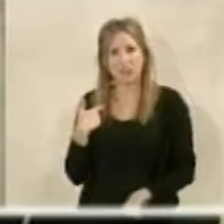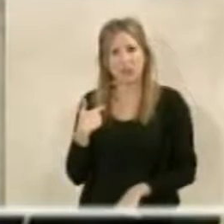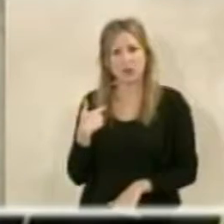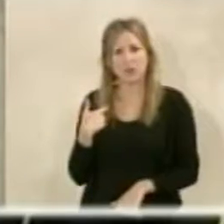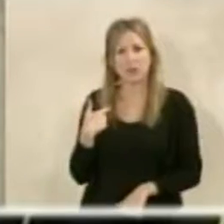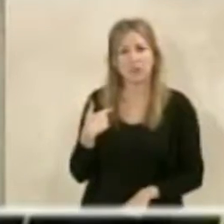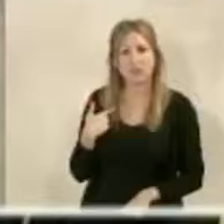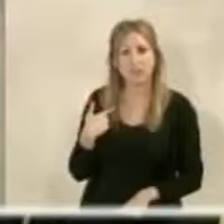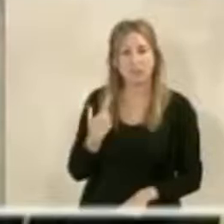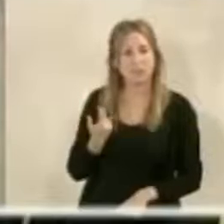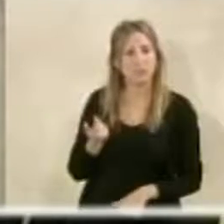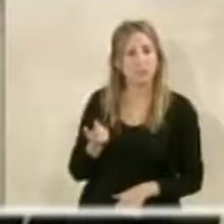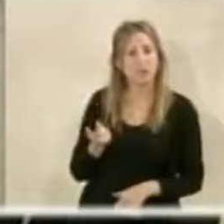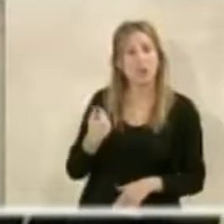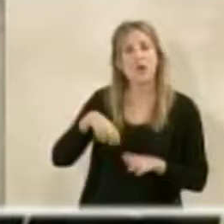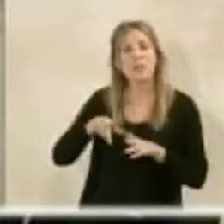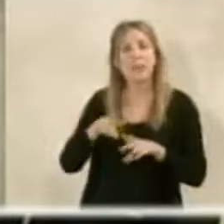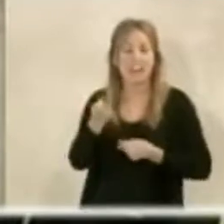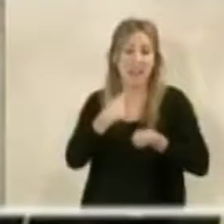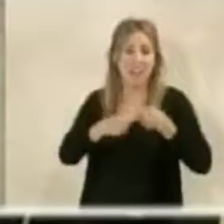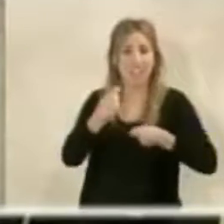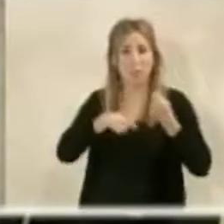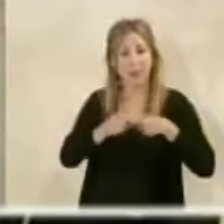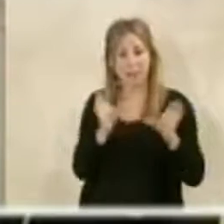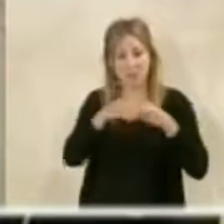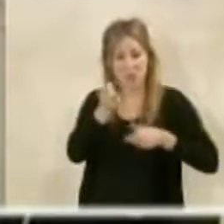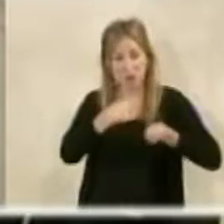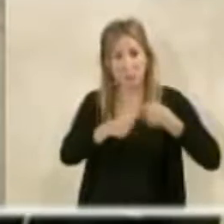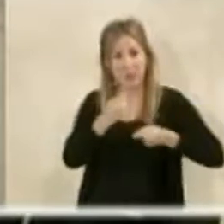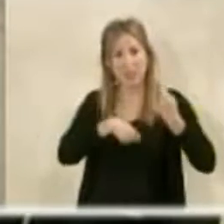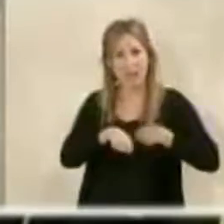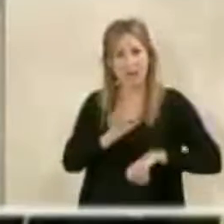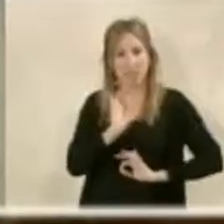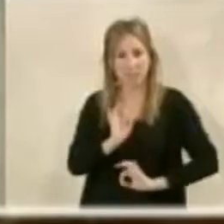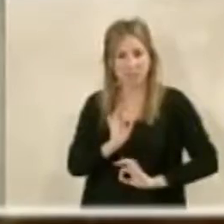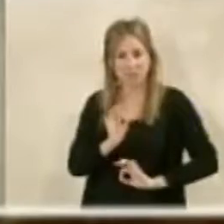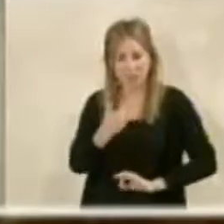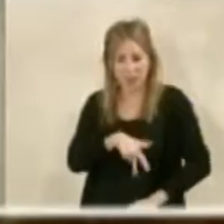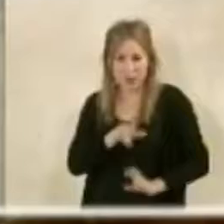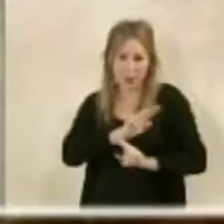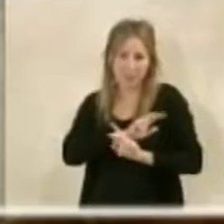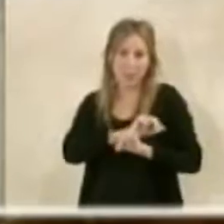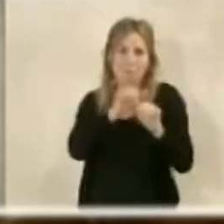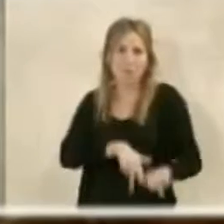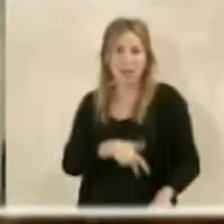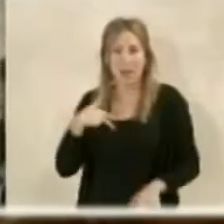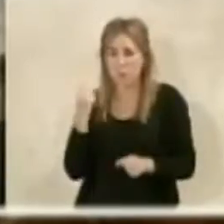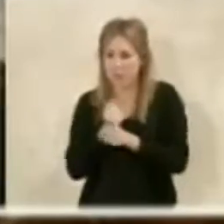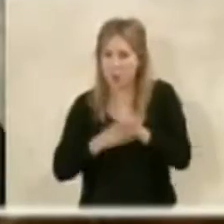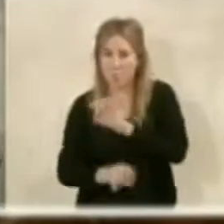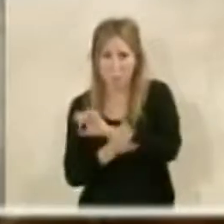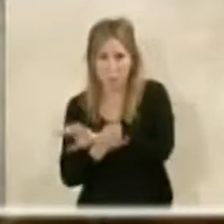o como la que se pretende traer y un área comercial, evidentemente eso, como se suele decir, genera puestos de trabajo.